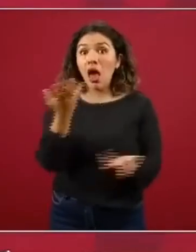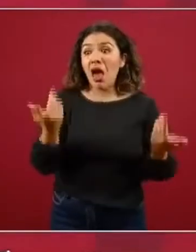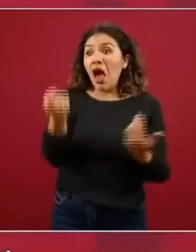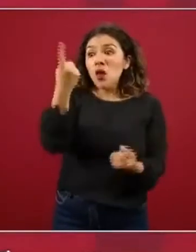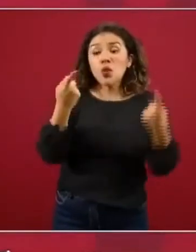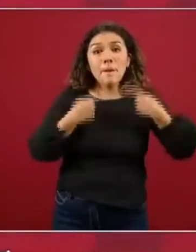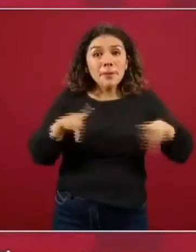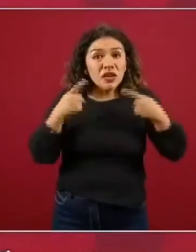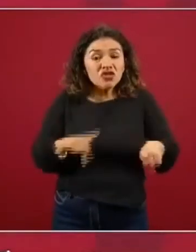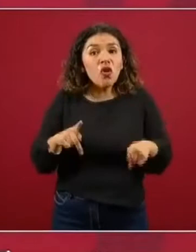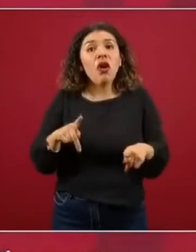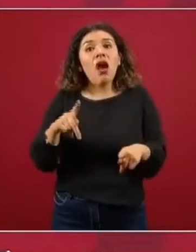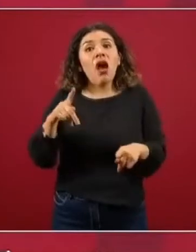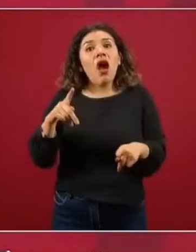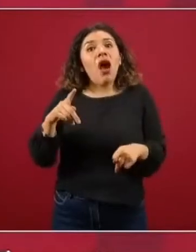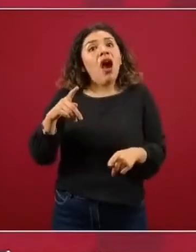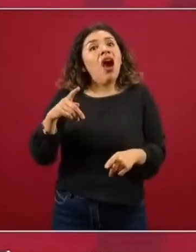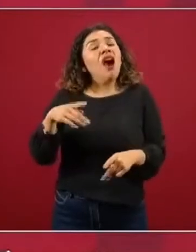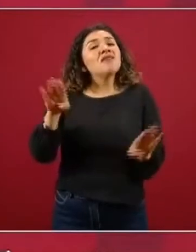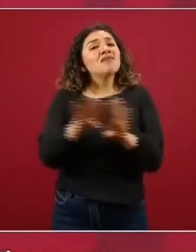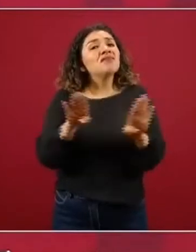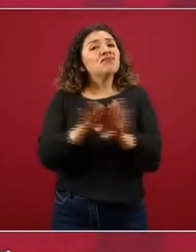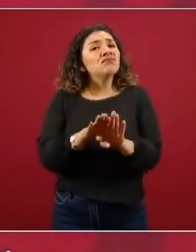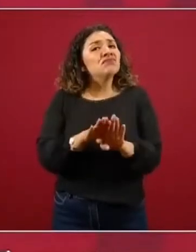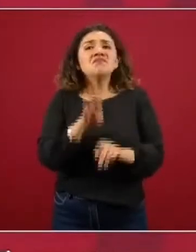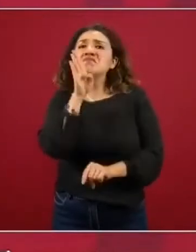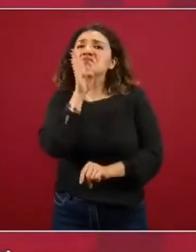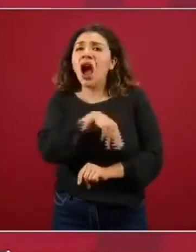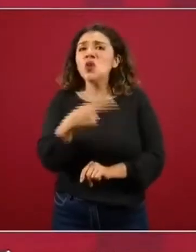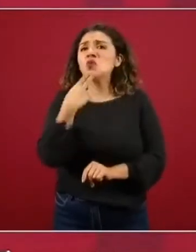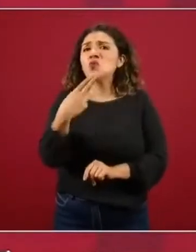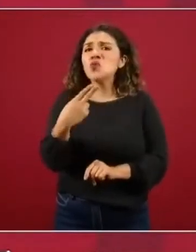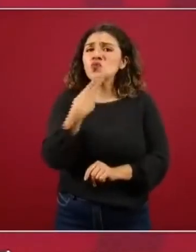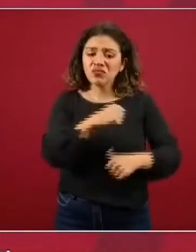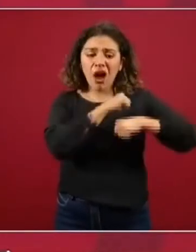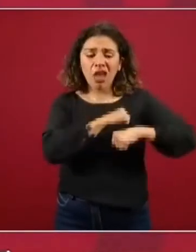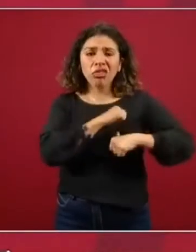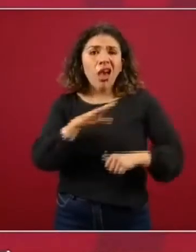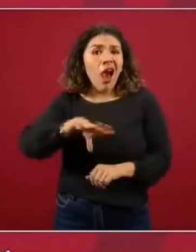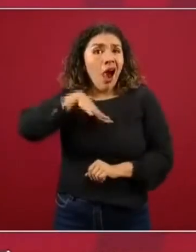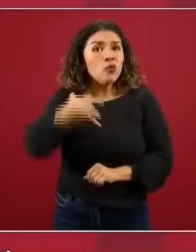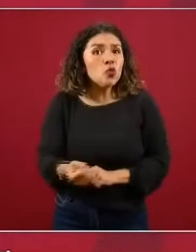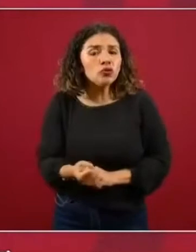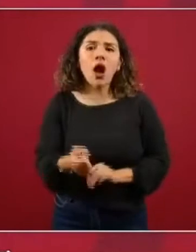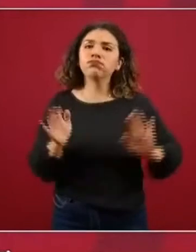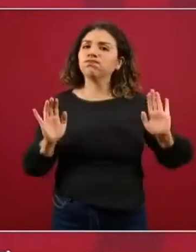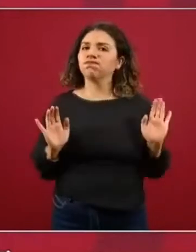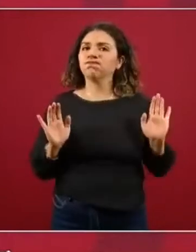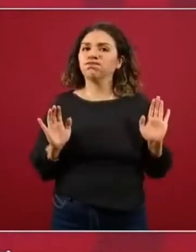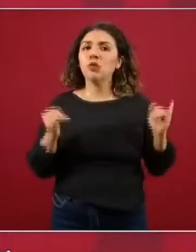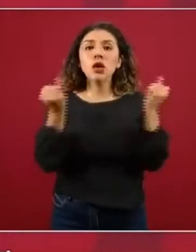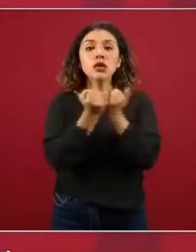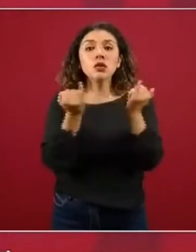está mal usando el cargo que tenga pues también